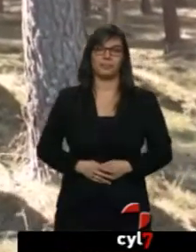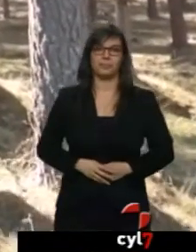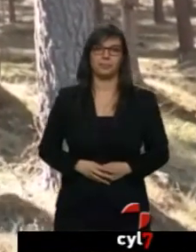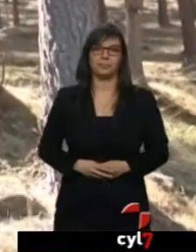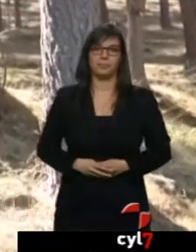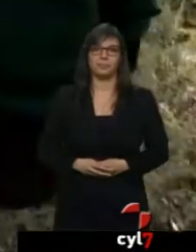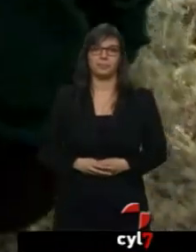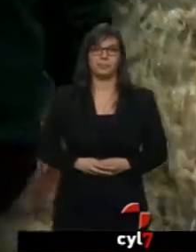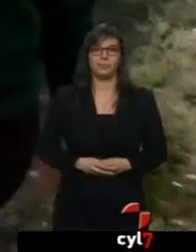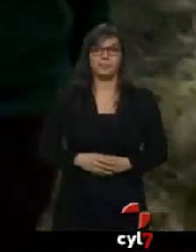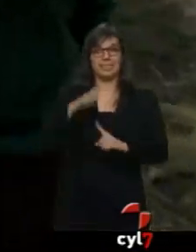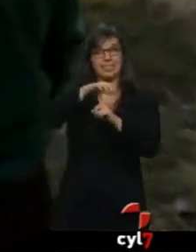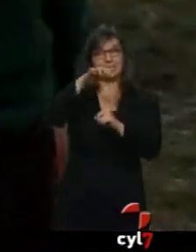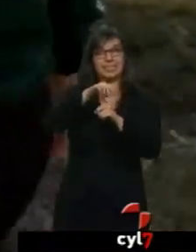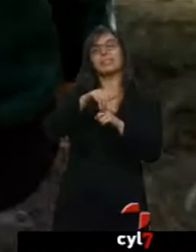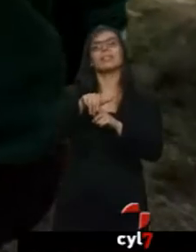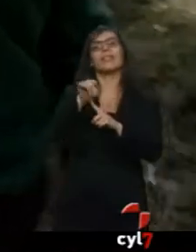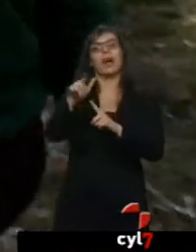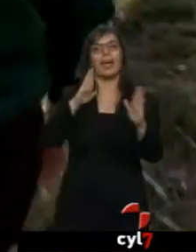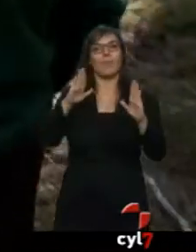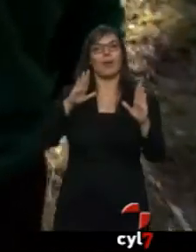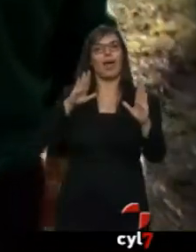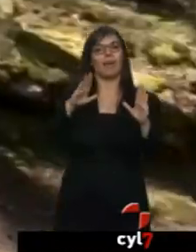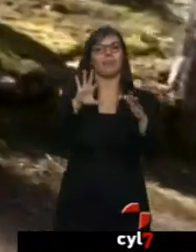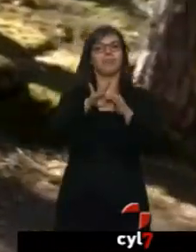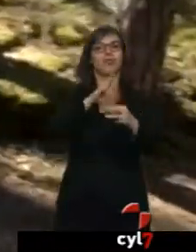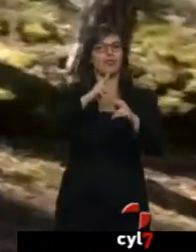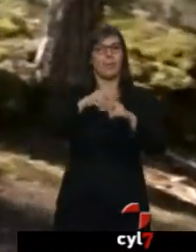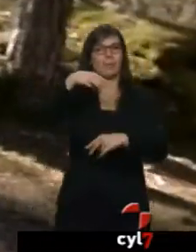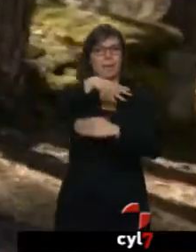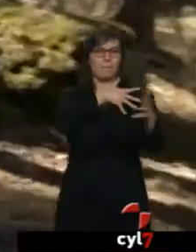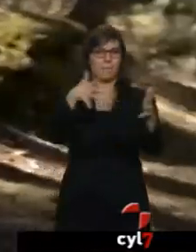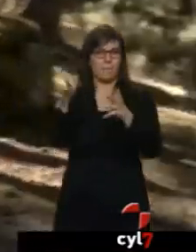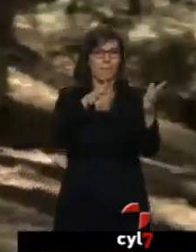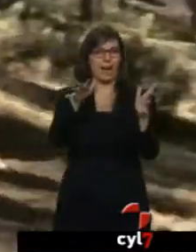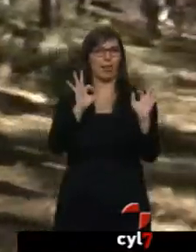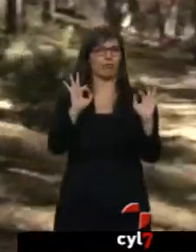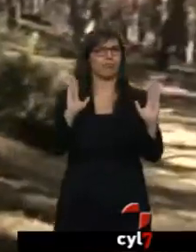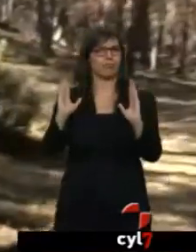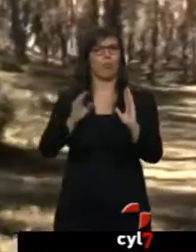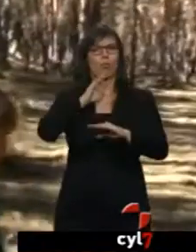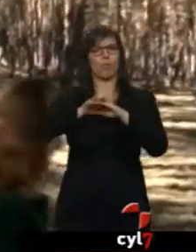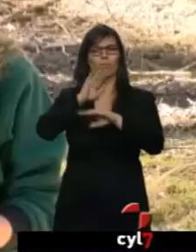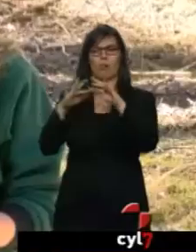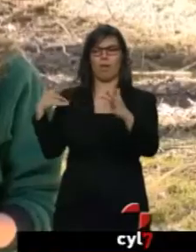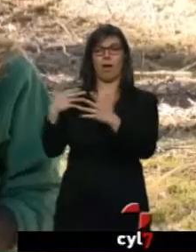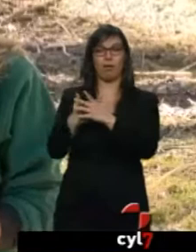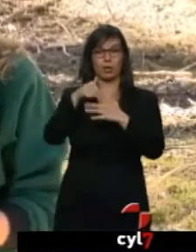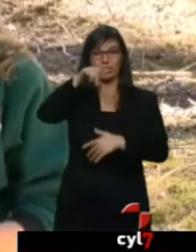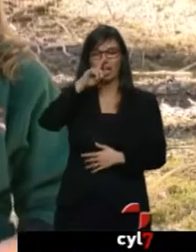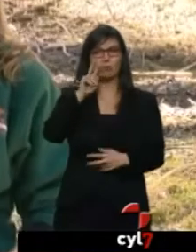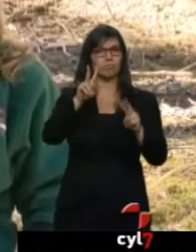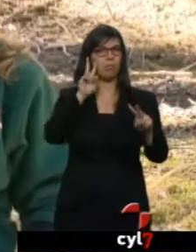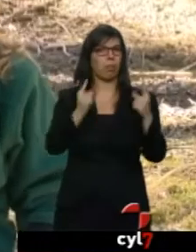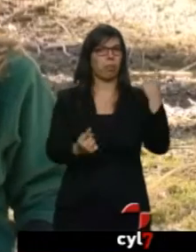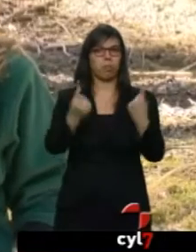El marzuelo ya no hace honor a su nombre. Hasta ahora se trataba de una seta muy puntual. En los montes de Soria apenas se ve este año. Parece que se va